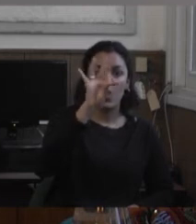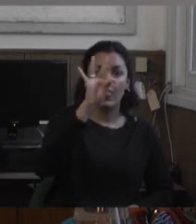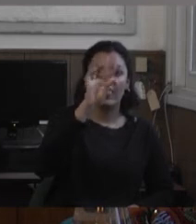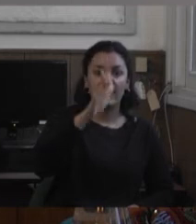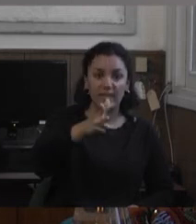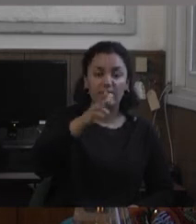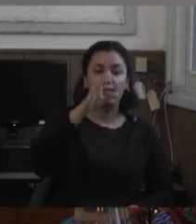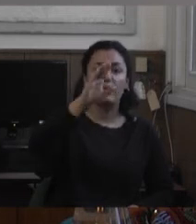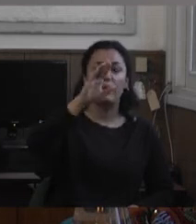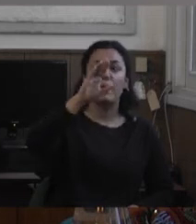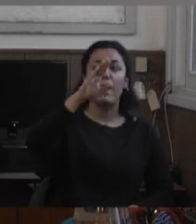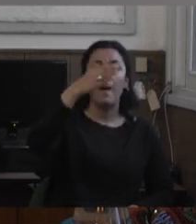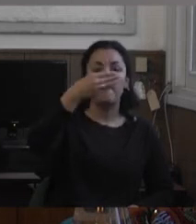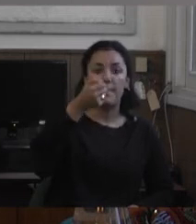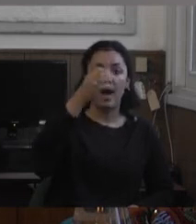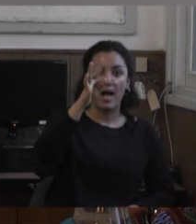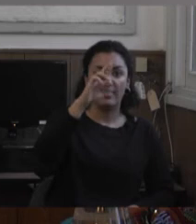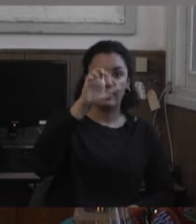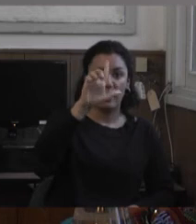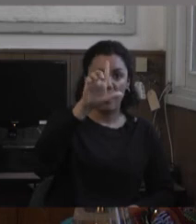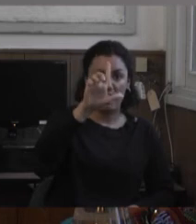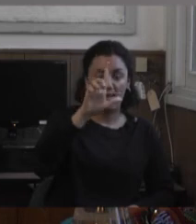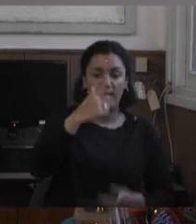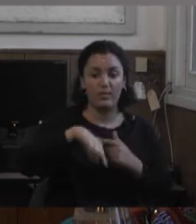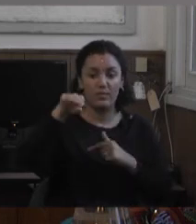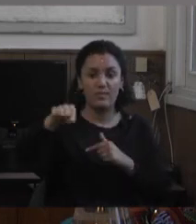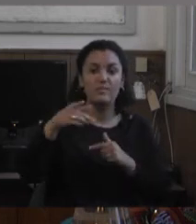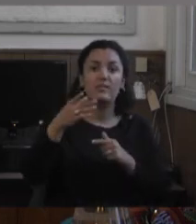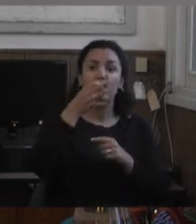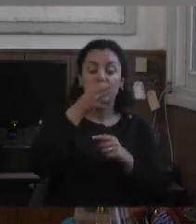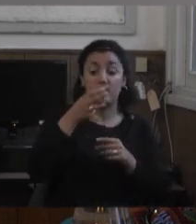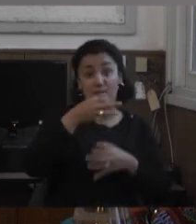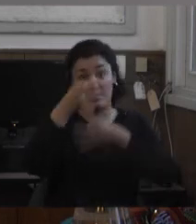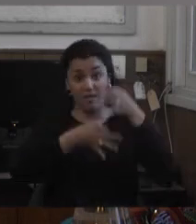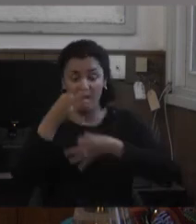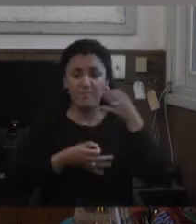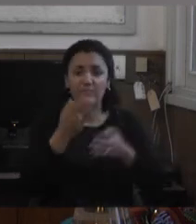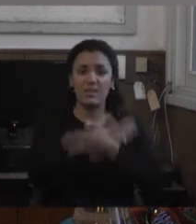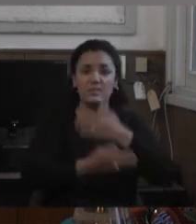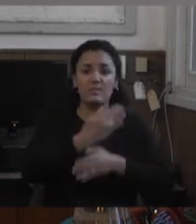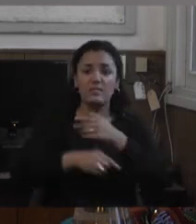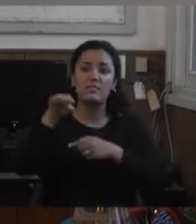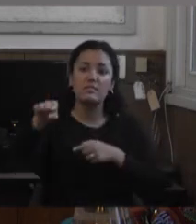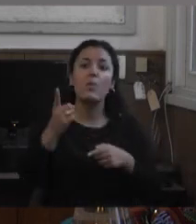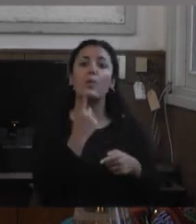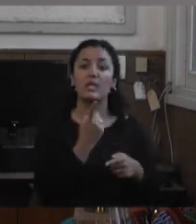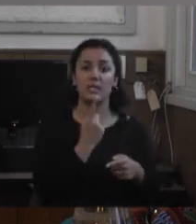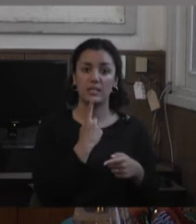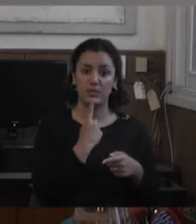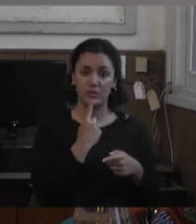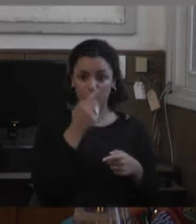ciertas escenas que ella dice la discapacidad es un asunto político y ella lo que cuenta su